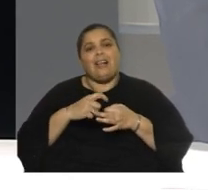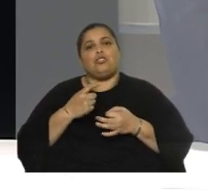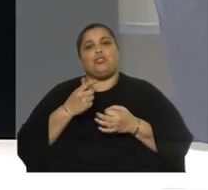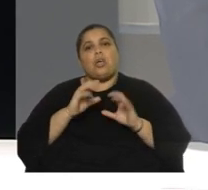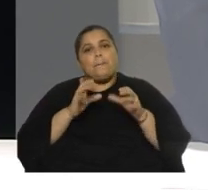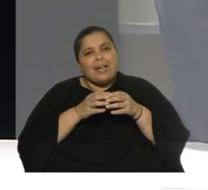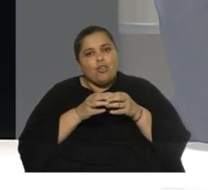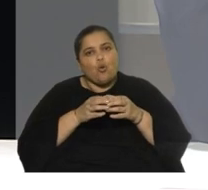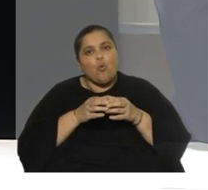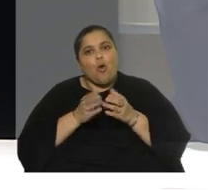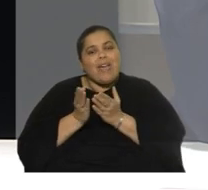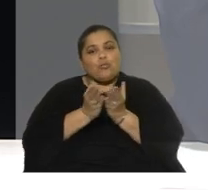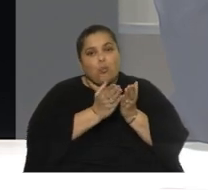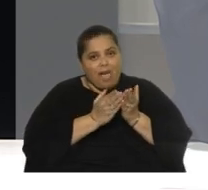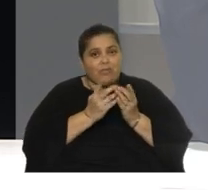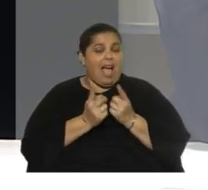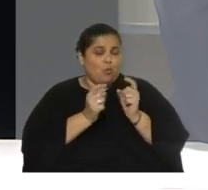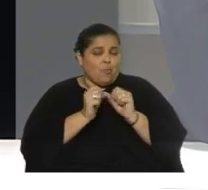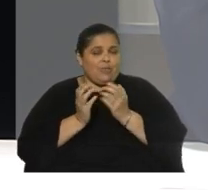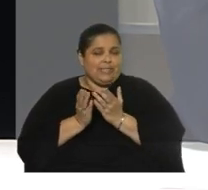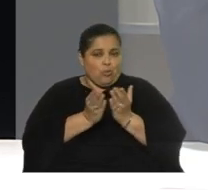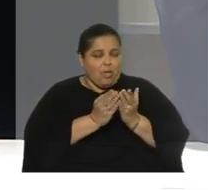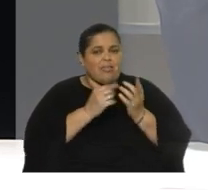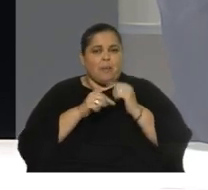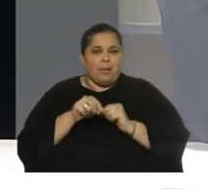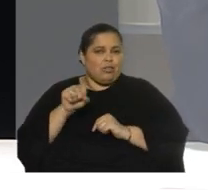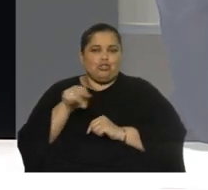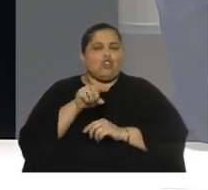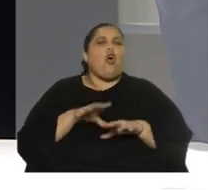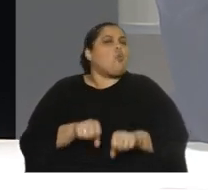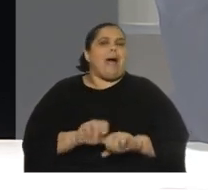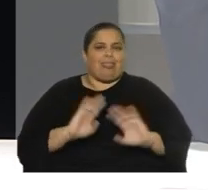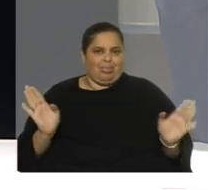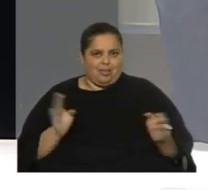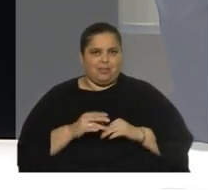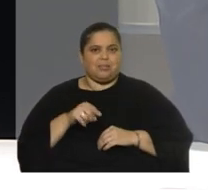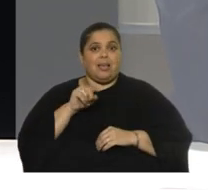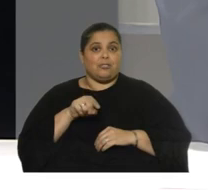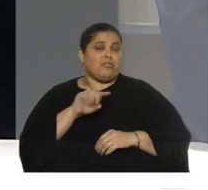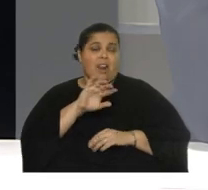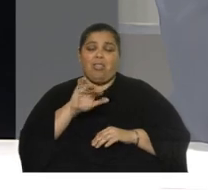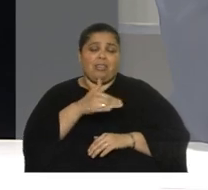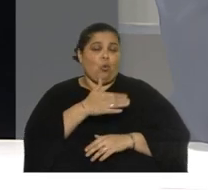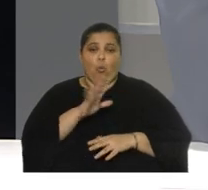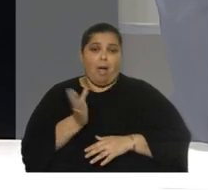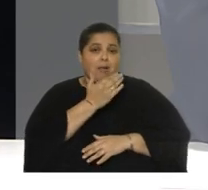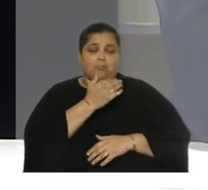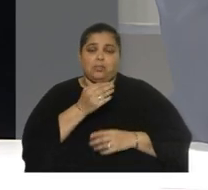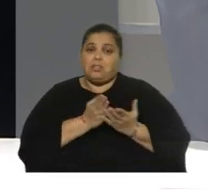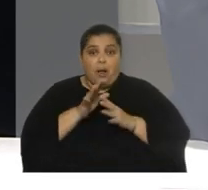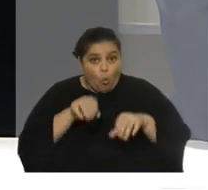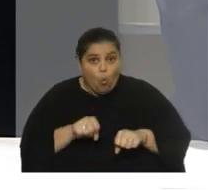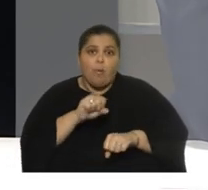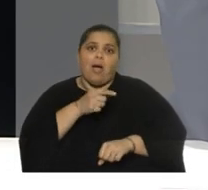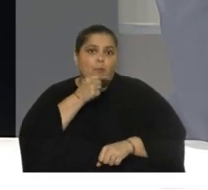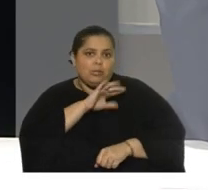se dicen estudiantes algunos los podrán ser pero bueno son ocupantes y se van a desocupar cada vez que se ocupen y el